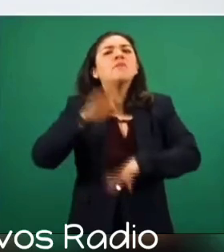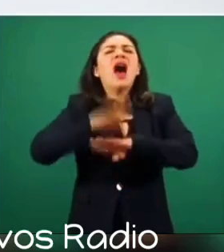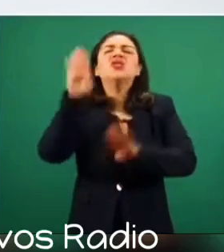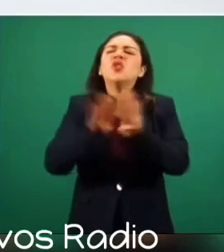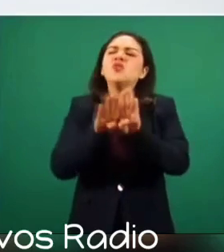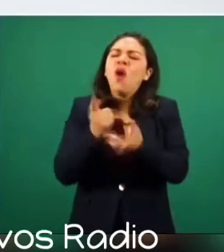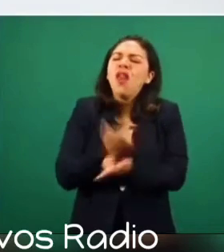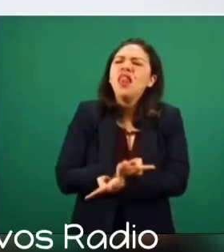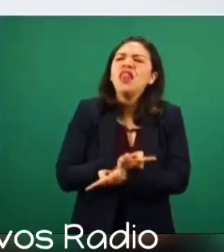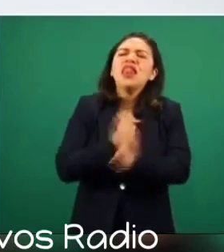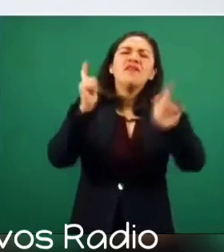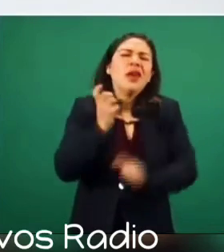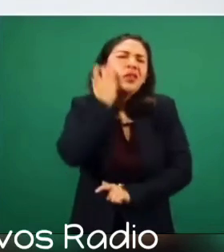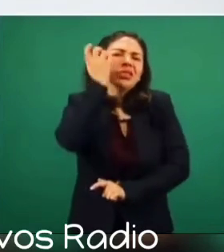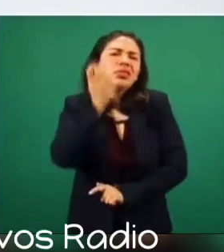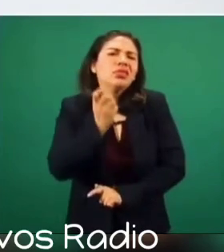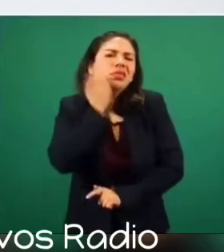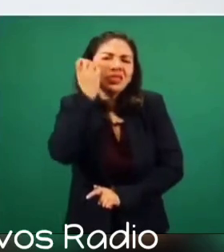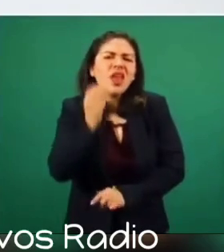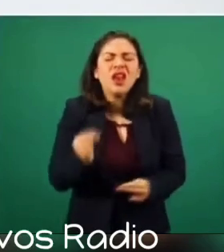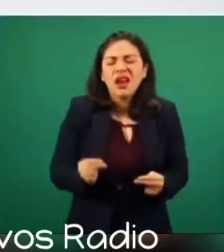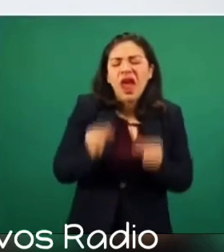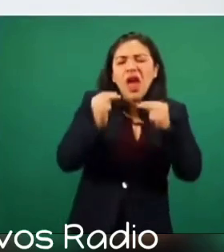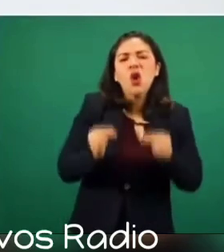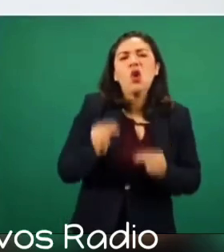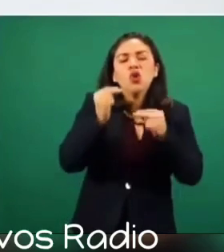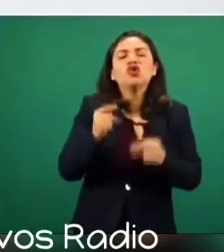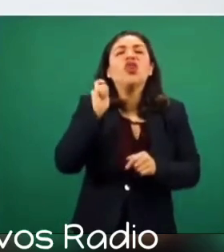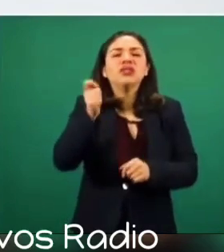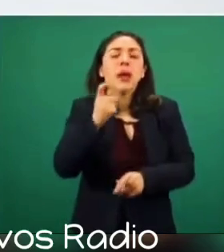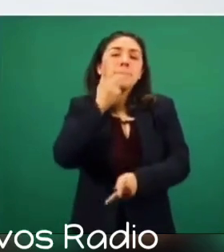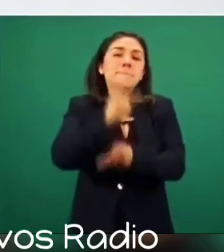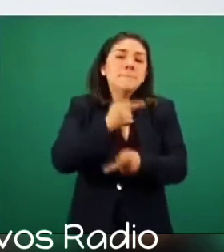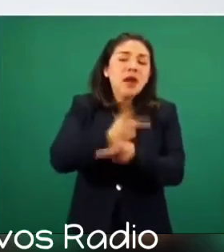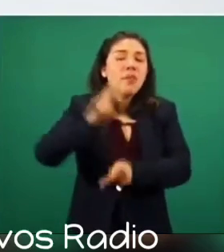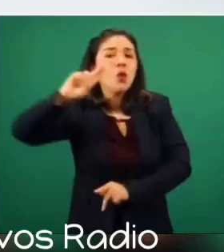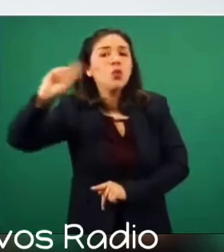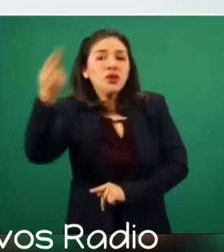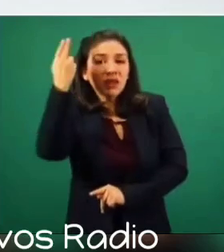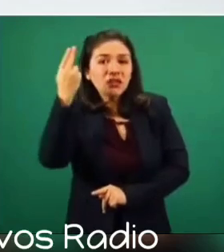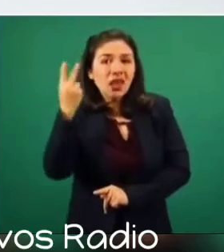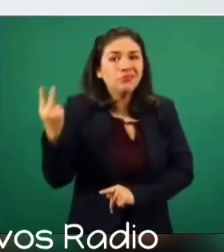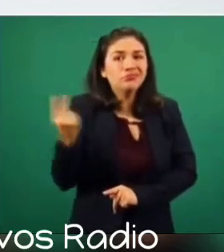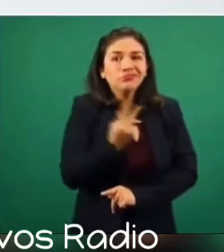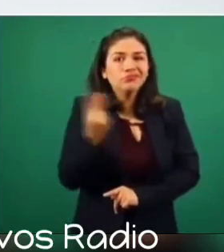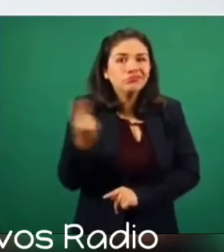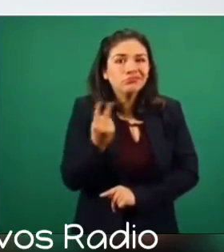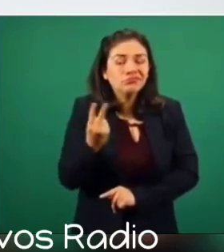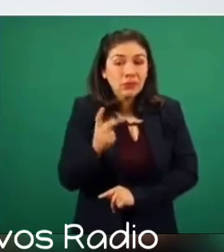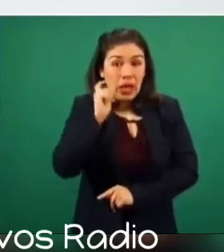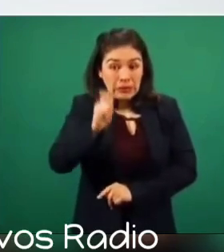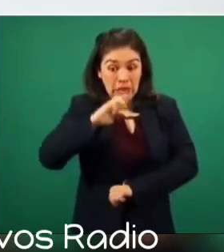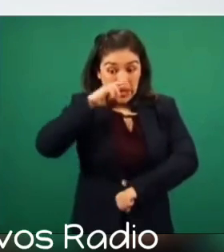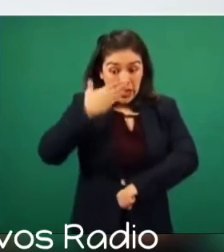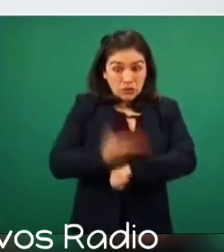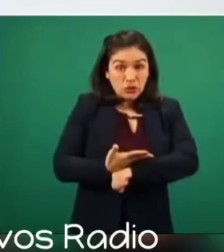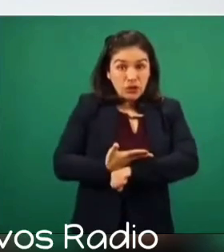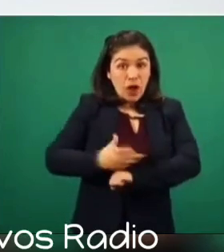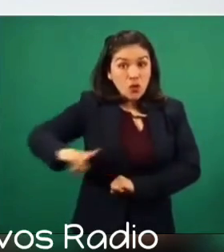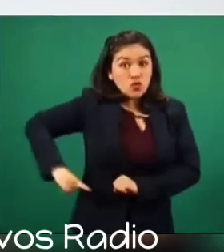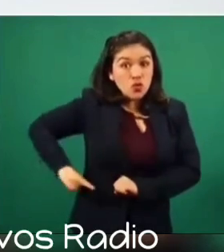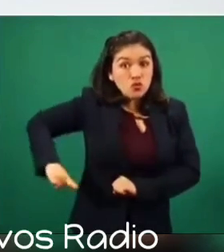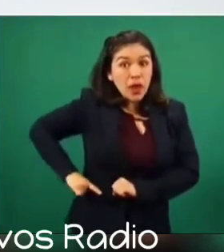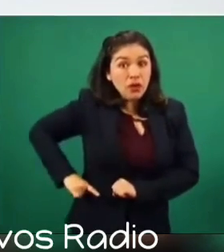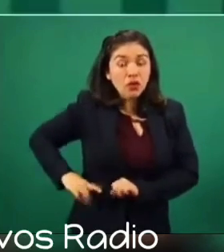el nivel medio superior y el nivel superior, ya no como una responsabilidad